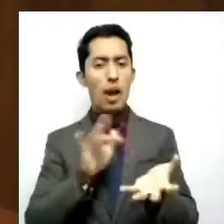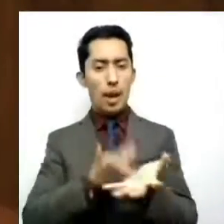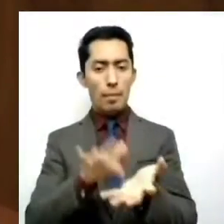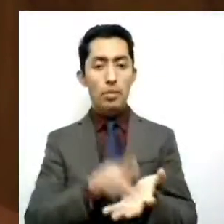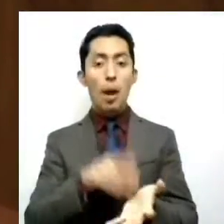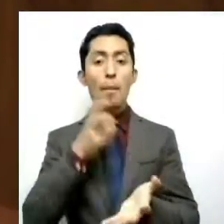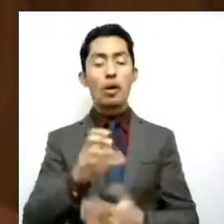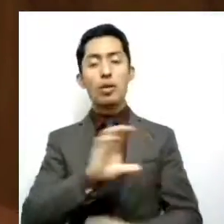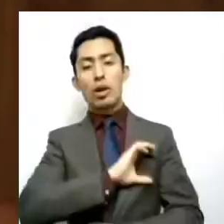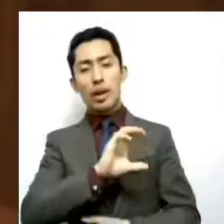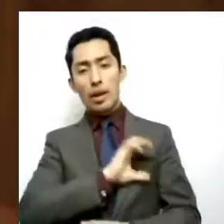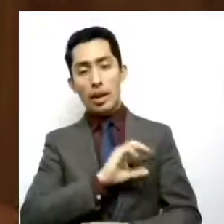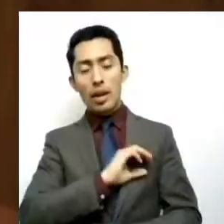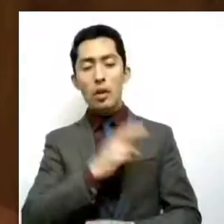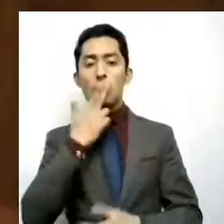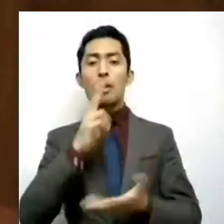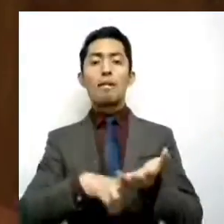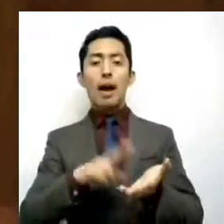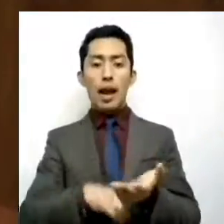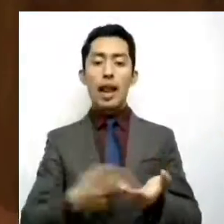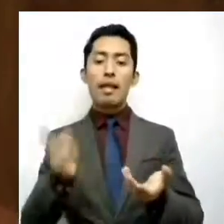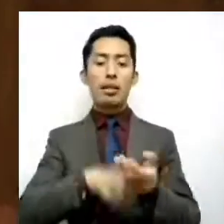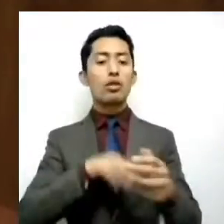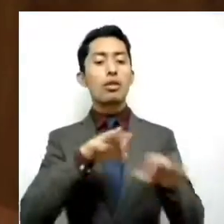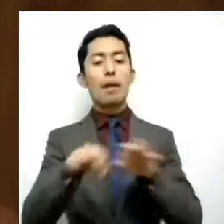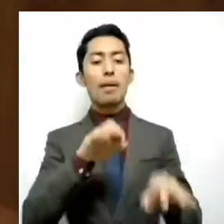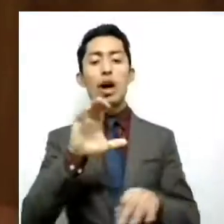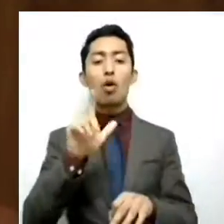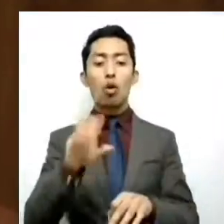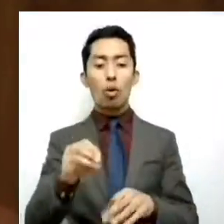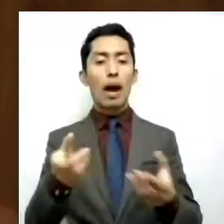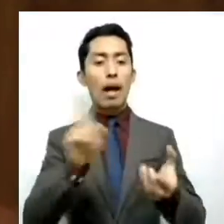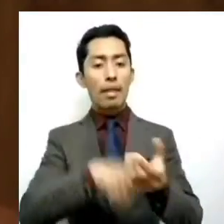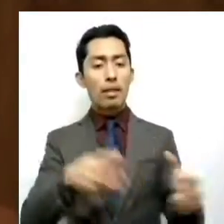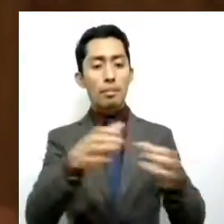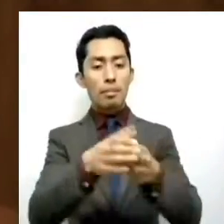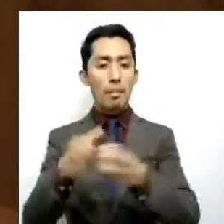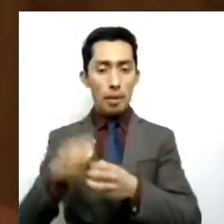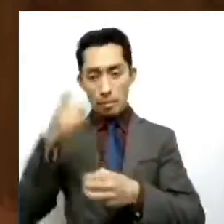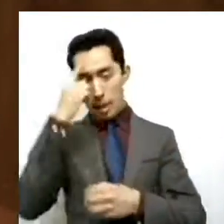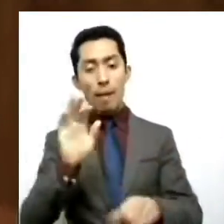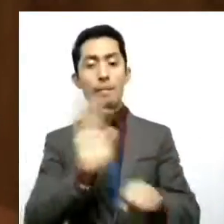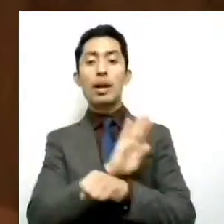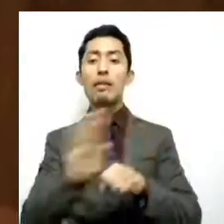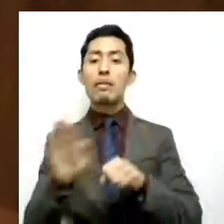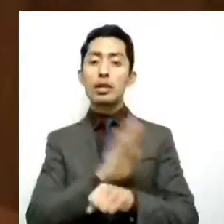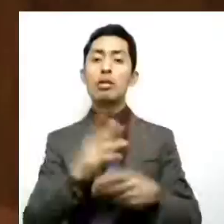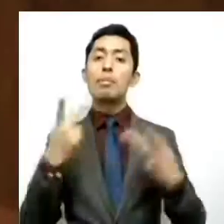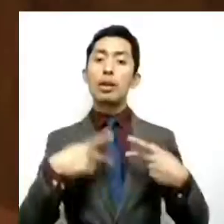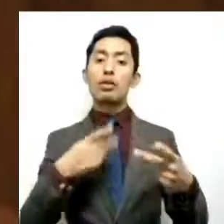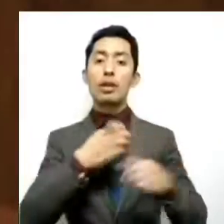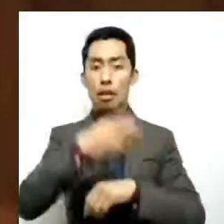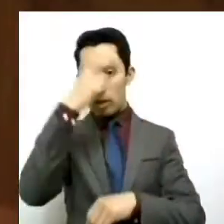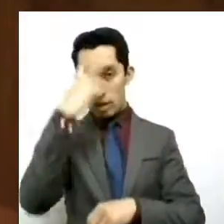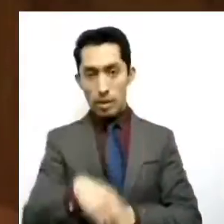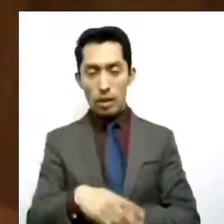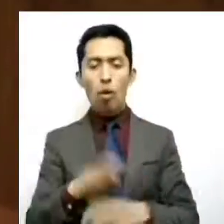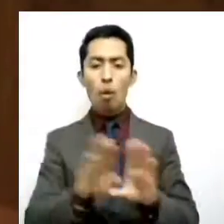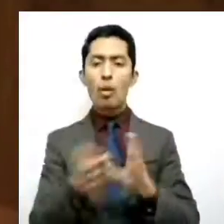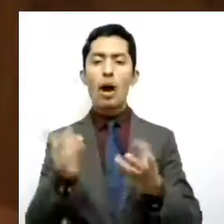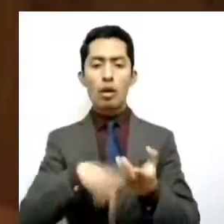aprecio la labor que llevan a cabo los clubes rotarios en favor de la sociedad mexiquense. Mediante acciones